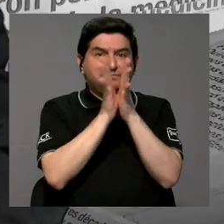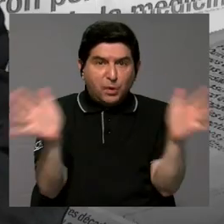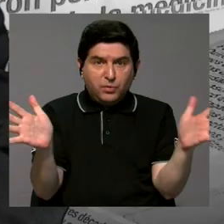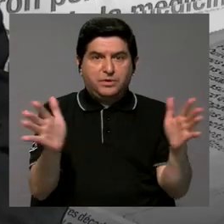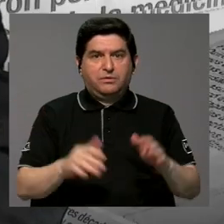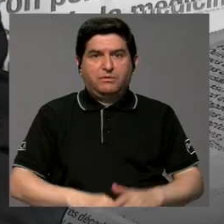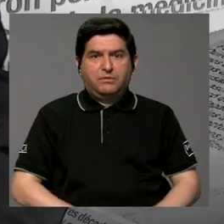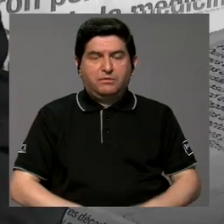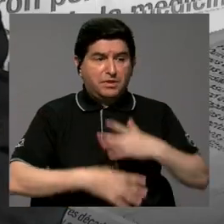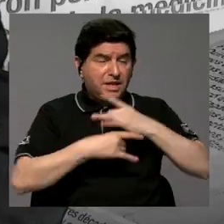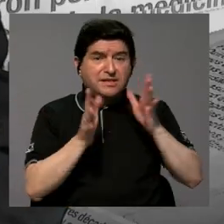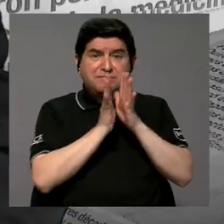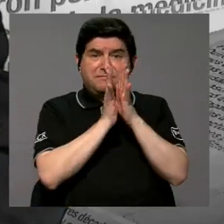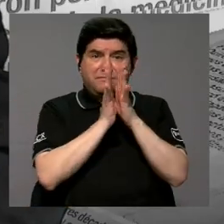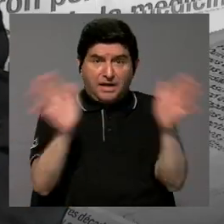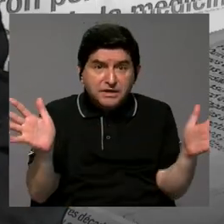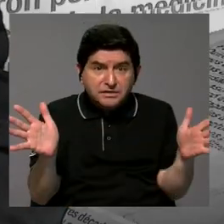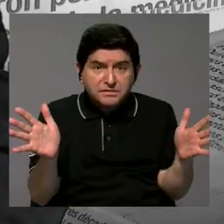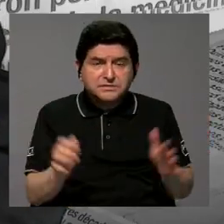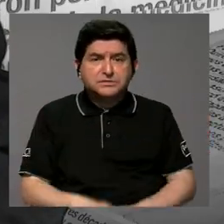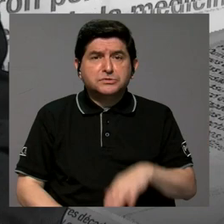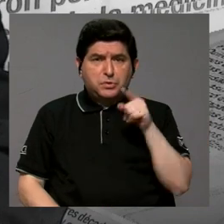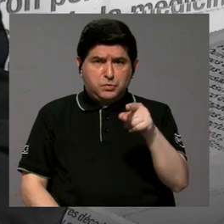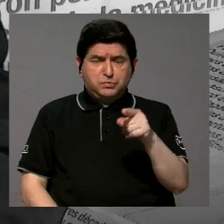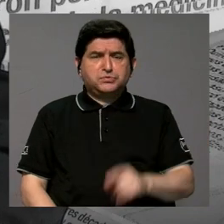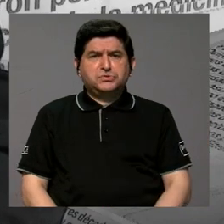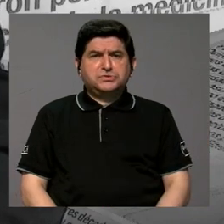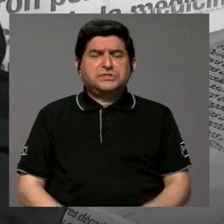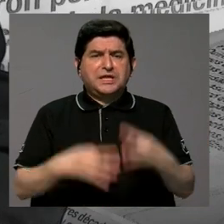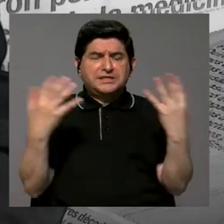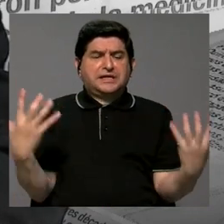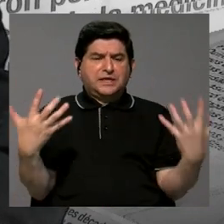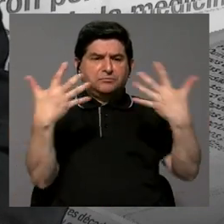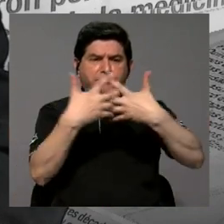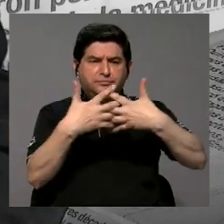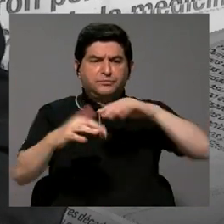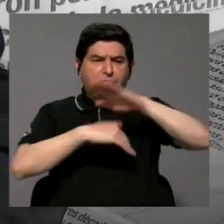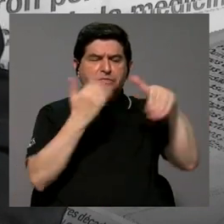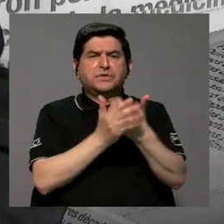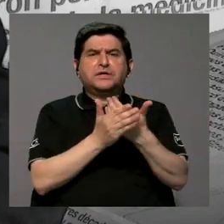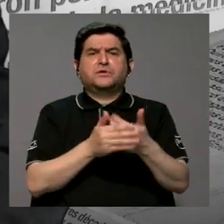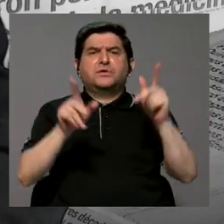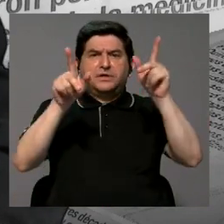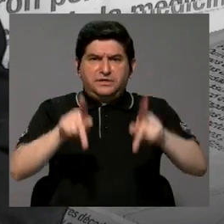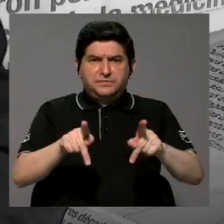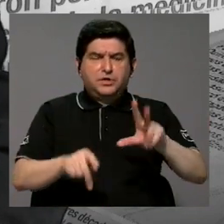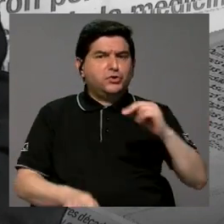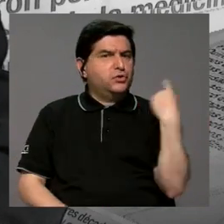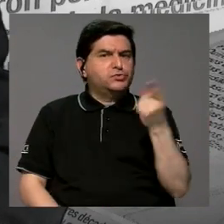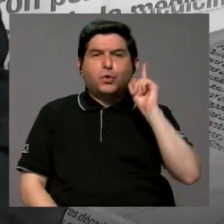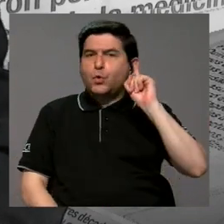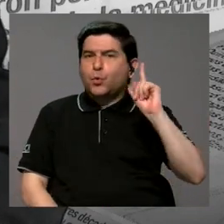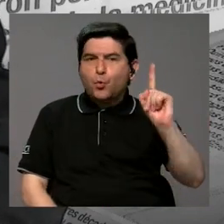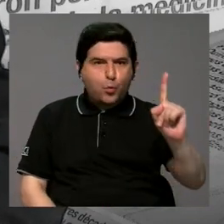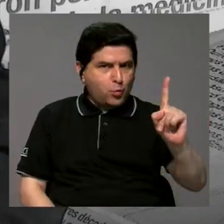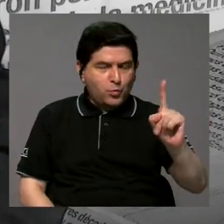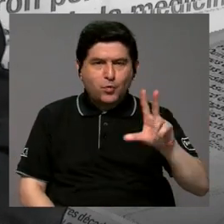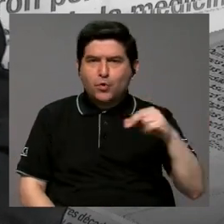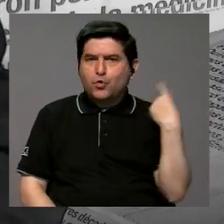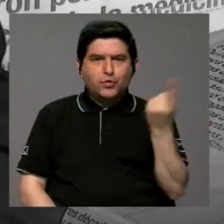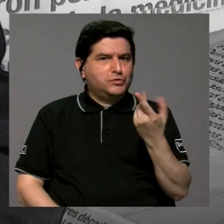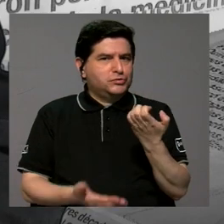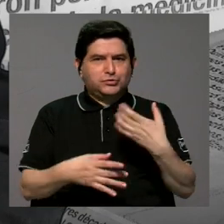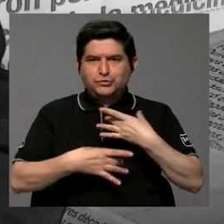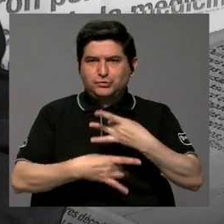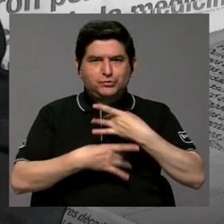porque el interés público usted vela por un interés coincidente de todos los actores, no sólo uno, no sólo el interés